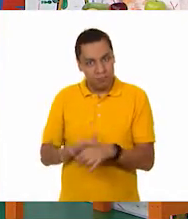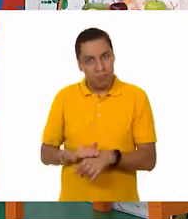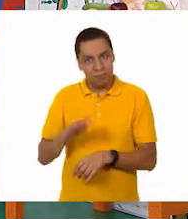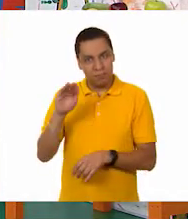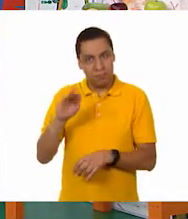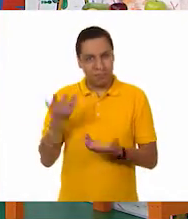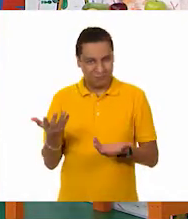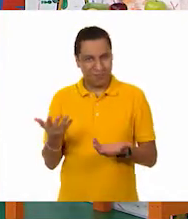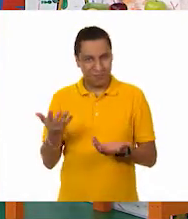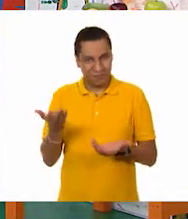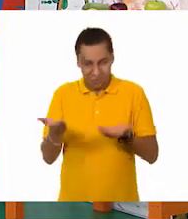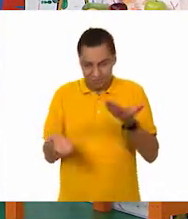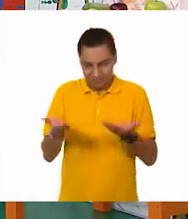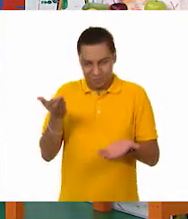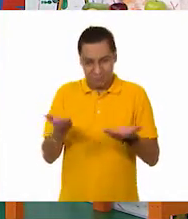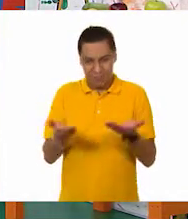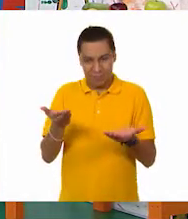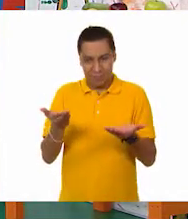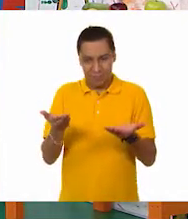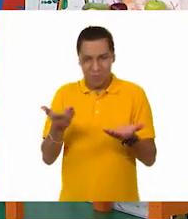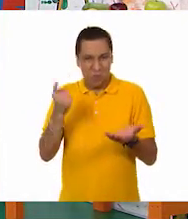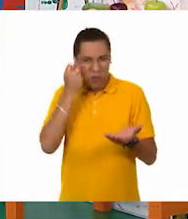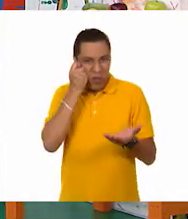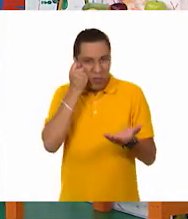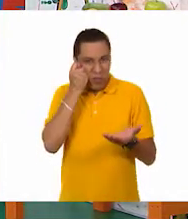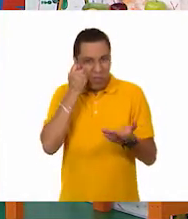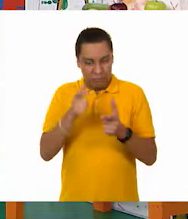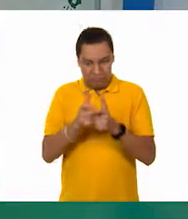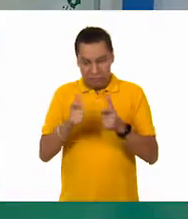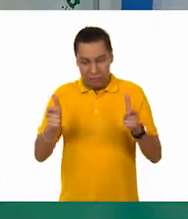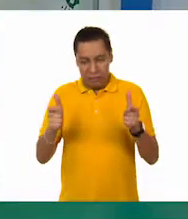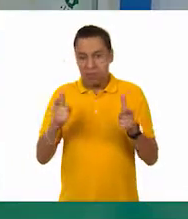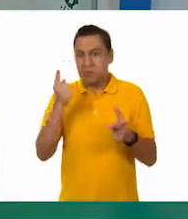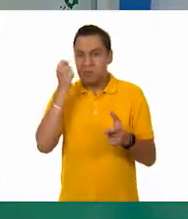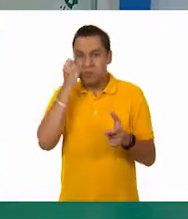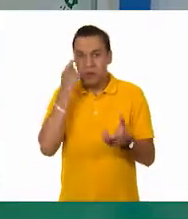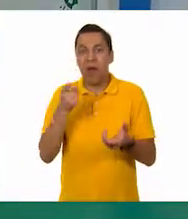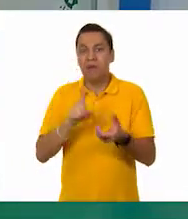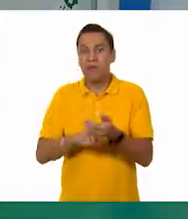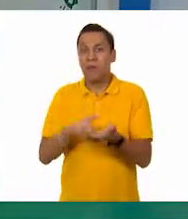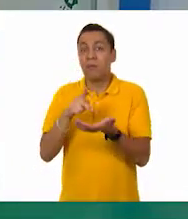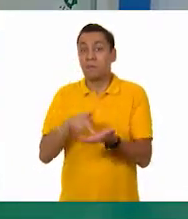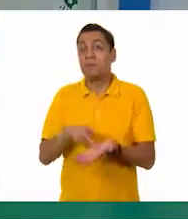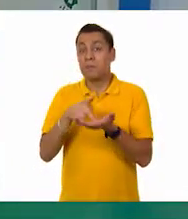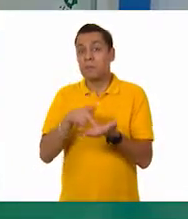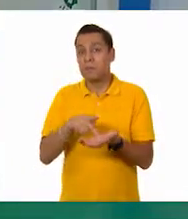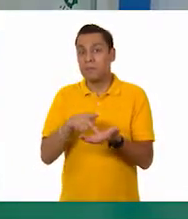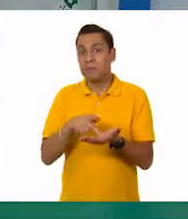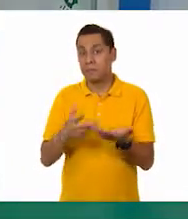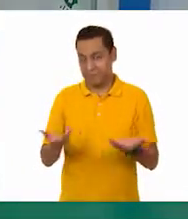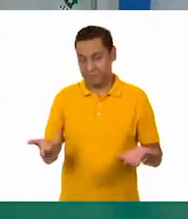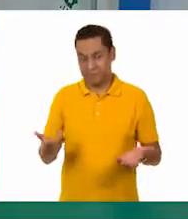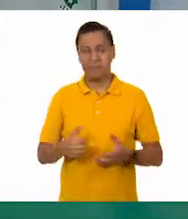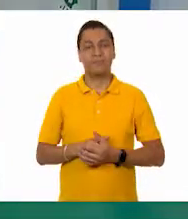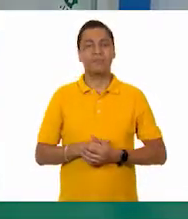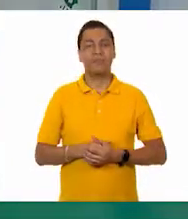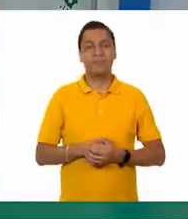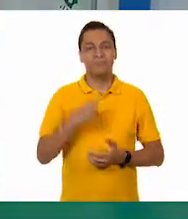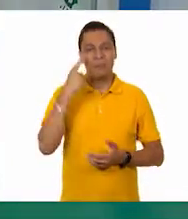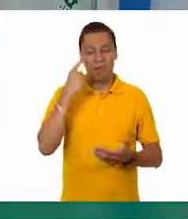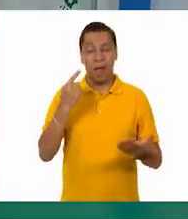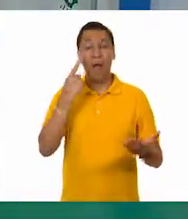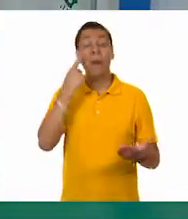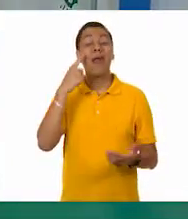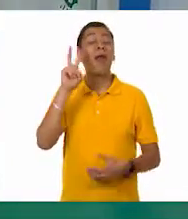es mayor al de otro objeto, tal vez más pequeño. Ah, muy bien, Oscar. Justamente podremos quedarnos con esa reflexión. Muy bien. ¿Y qué te parece si lo vamos a